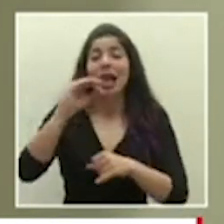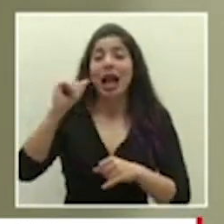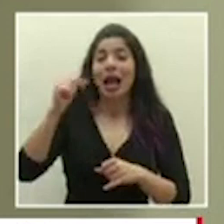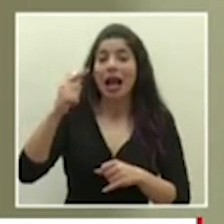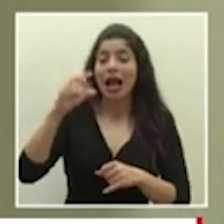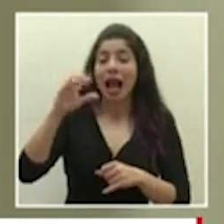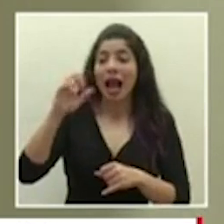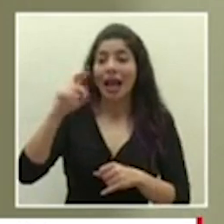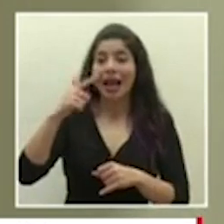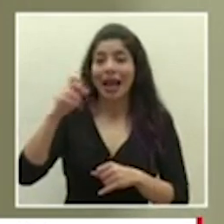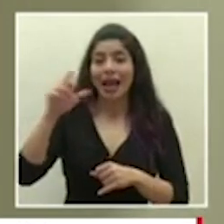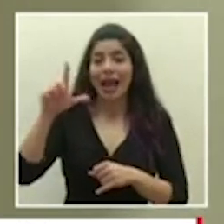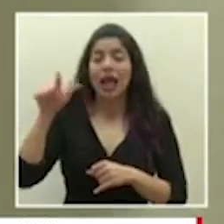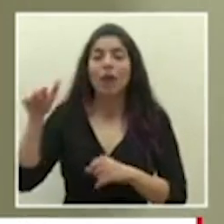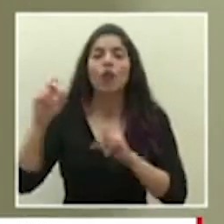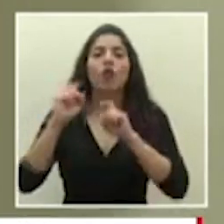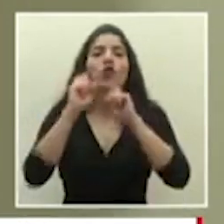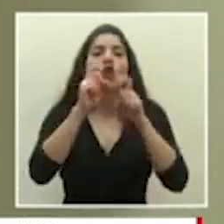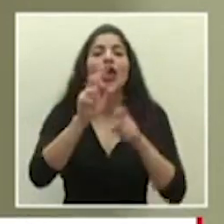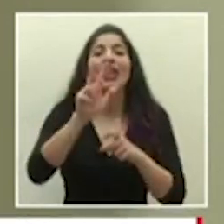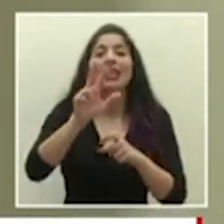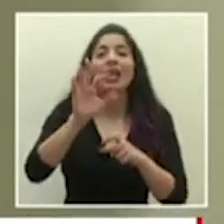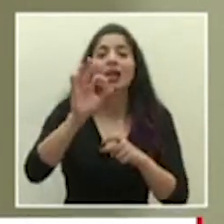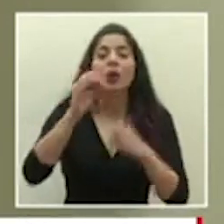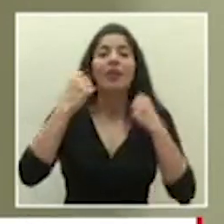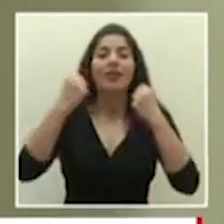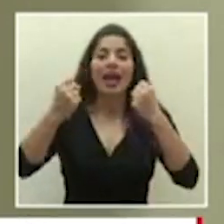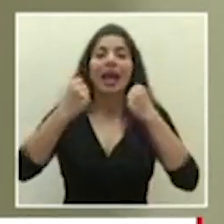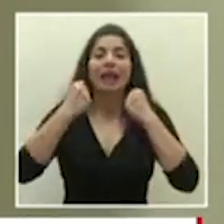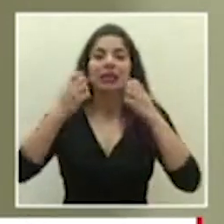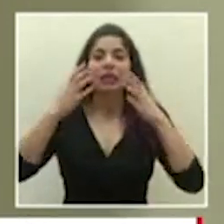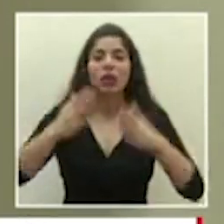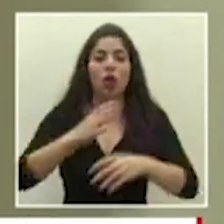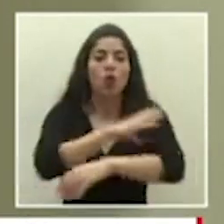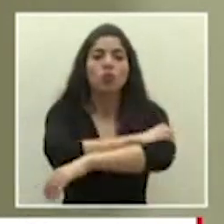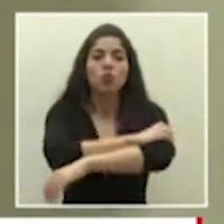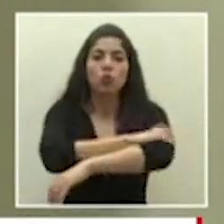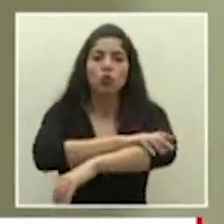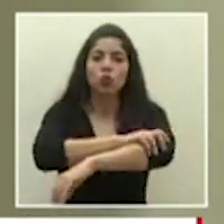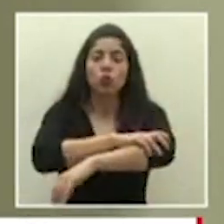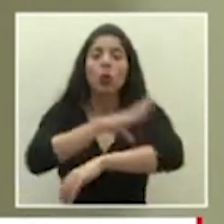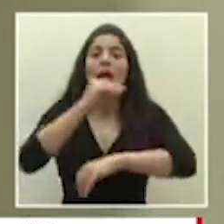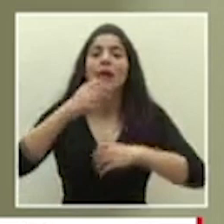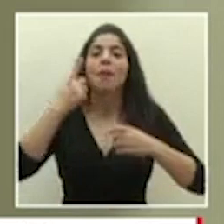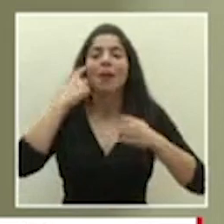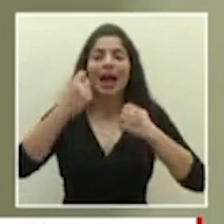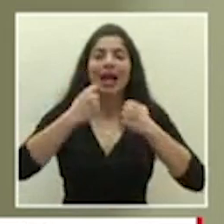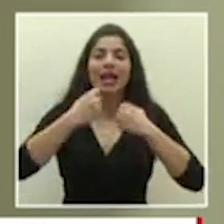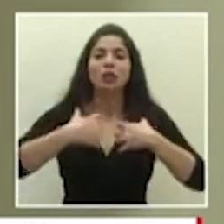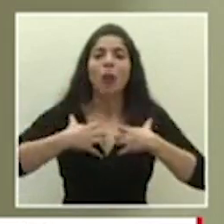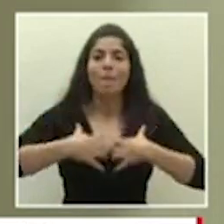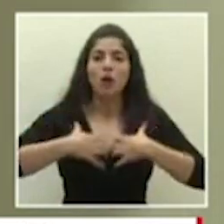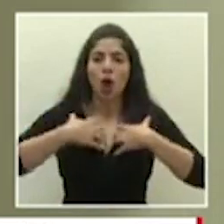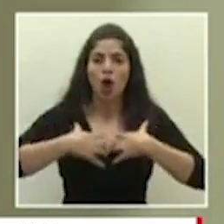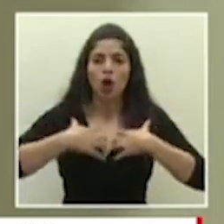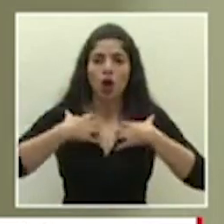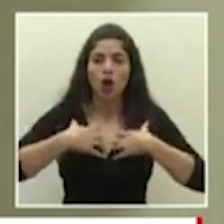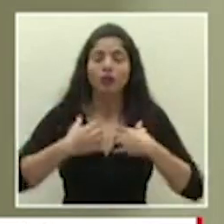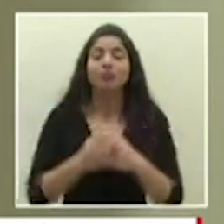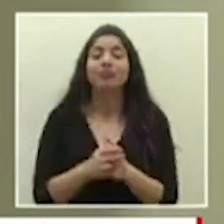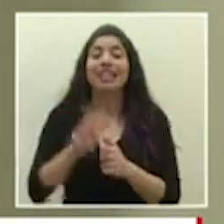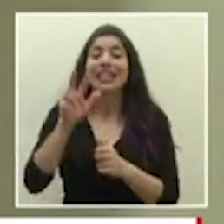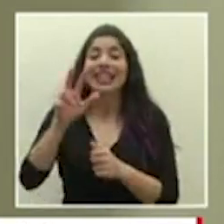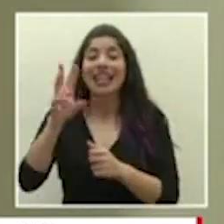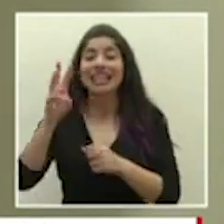de treinta y nueve ejercitadores de músculo y de higiene bronquial treinta y seis sistemas de